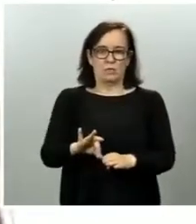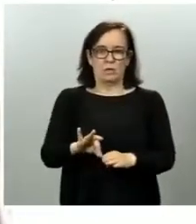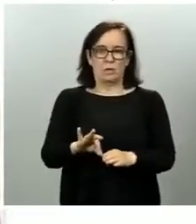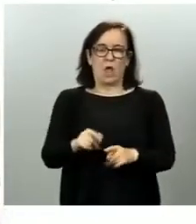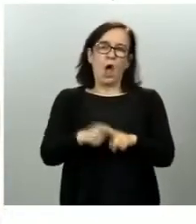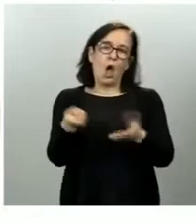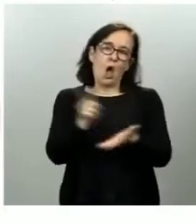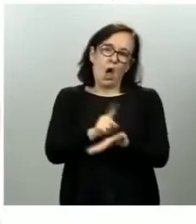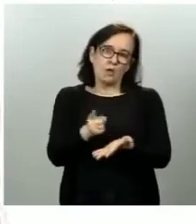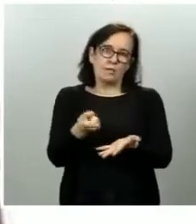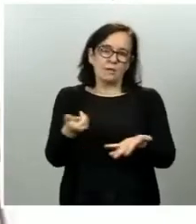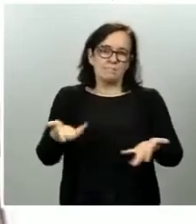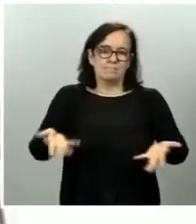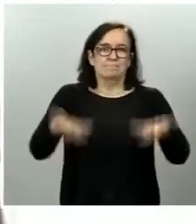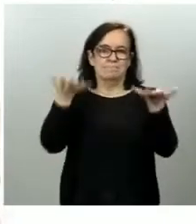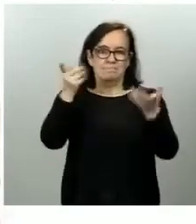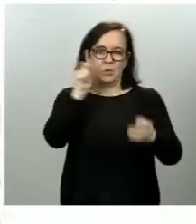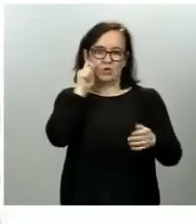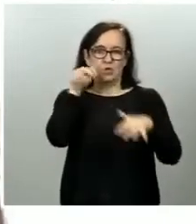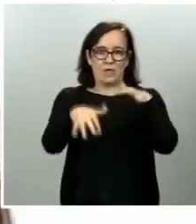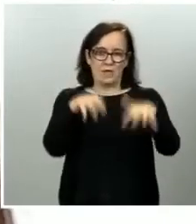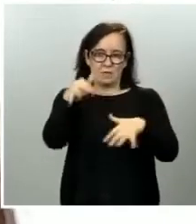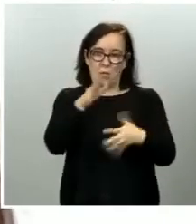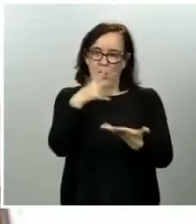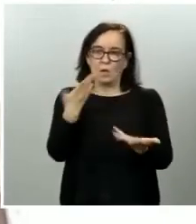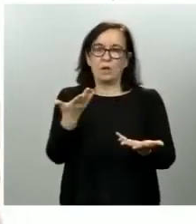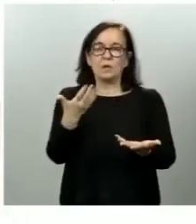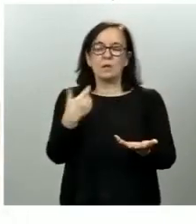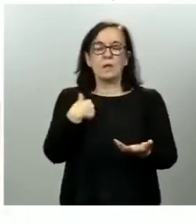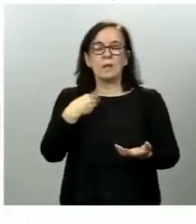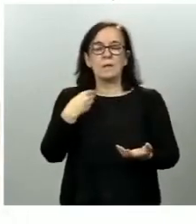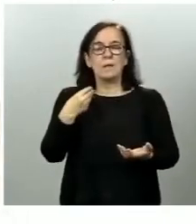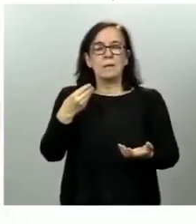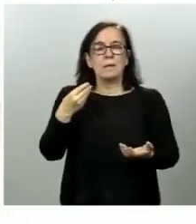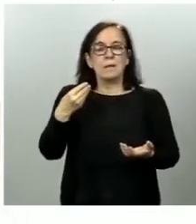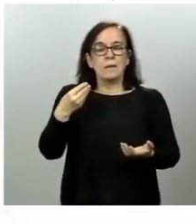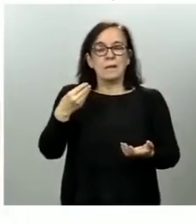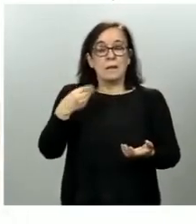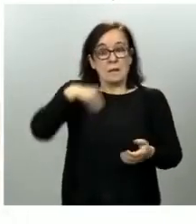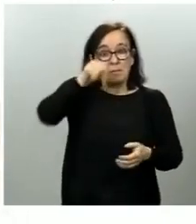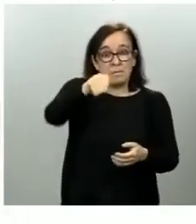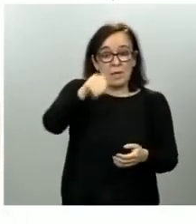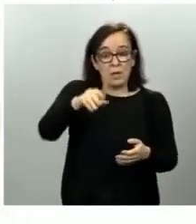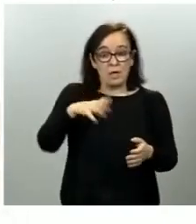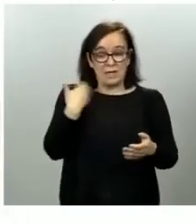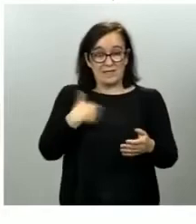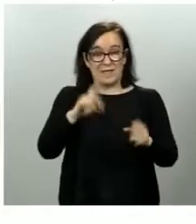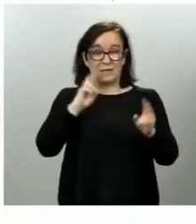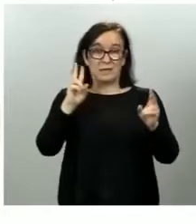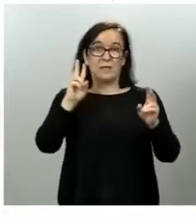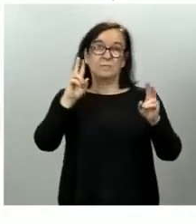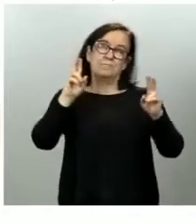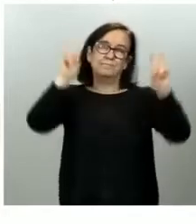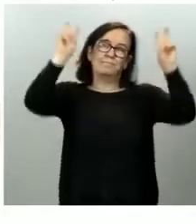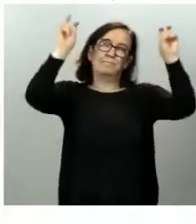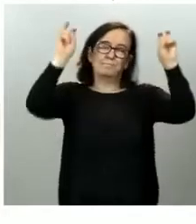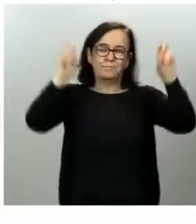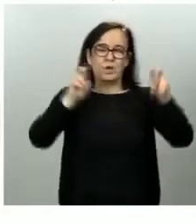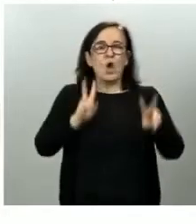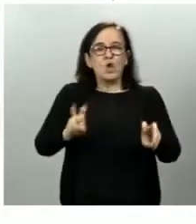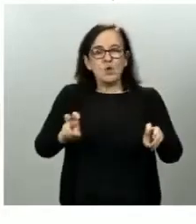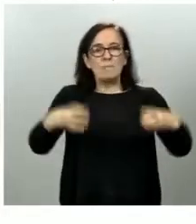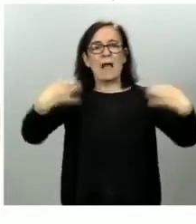el turismo. Mi pregunta sería si cuando entremos en la llamada nueva normalidad y ya sea posible